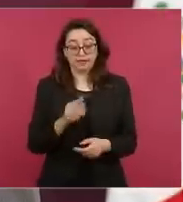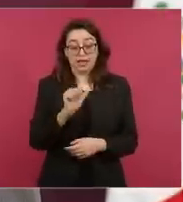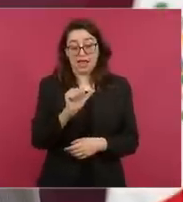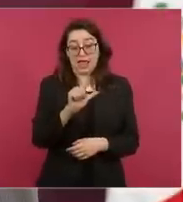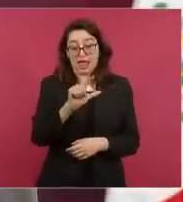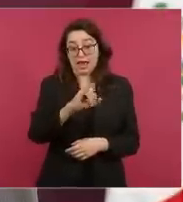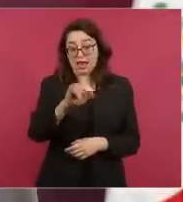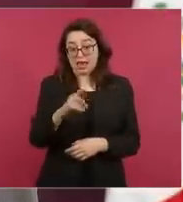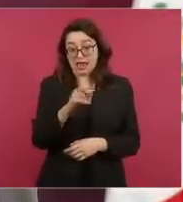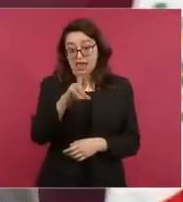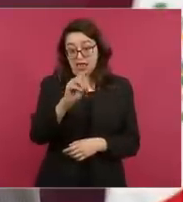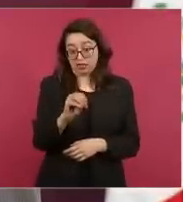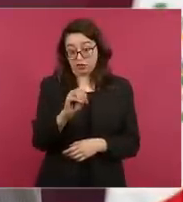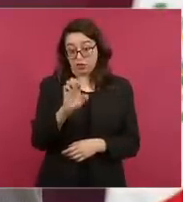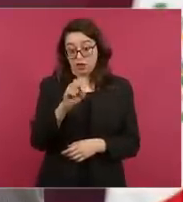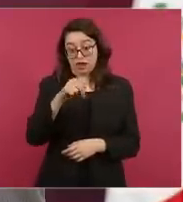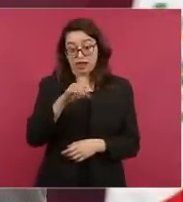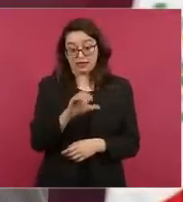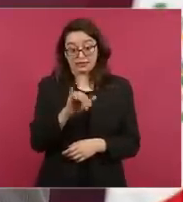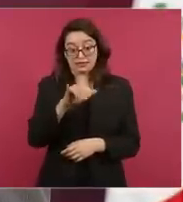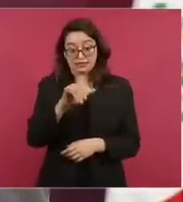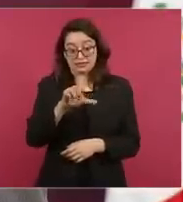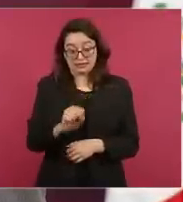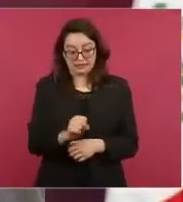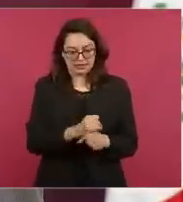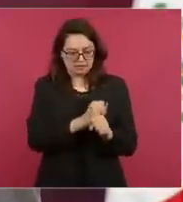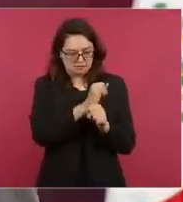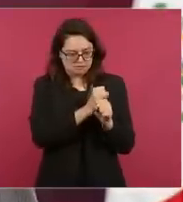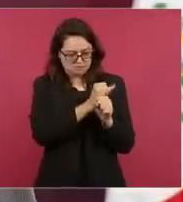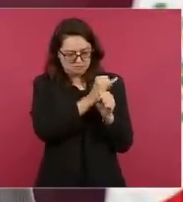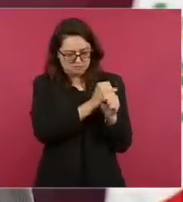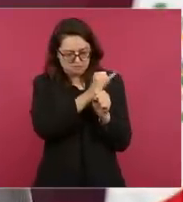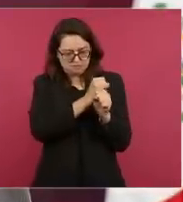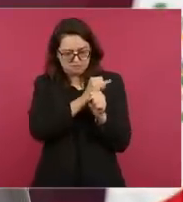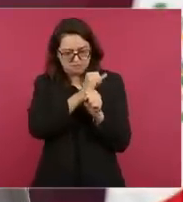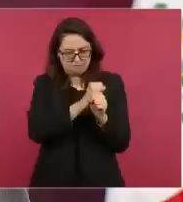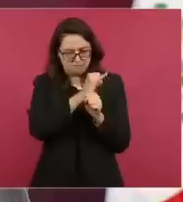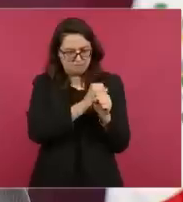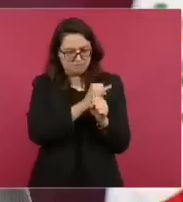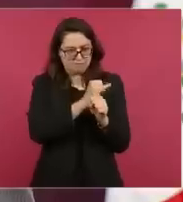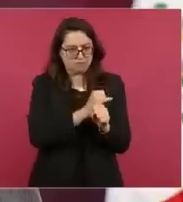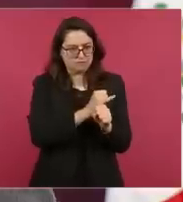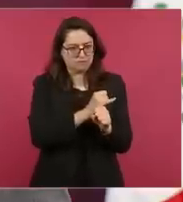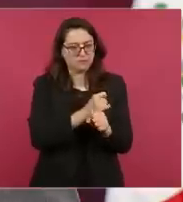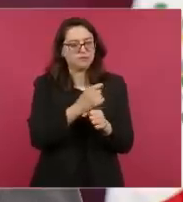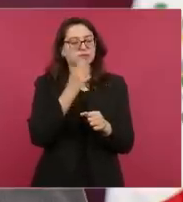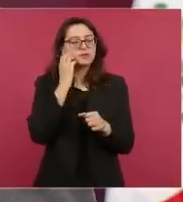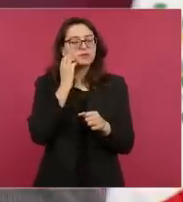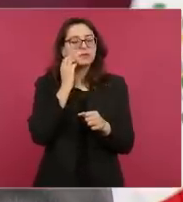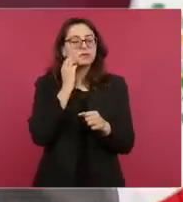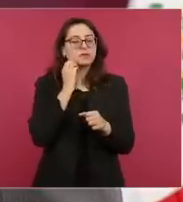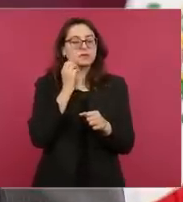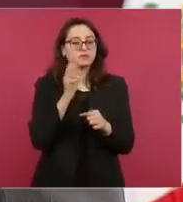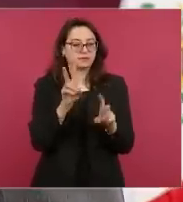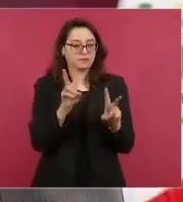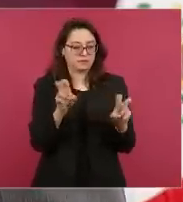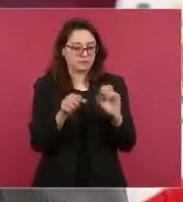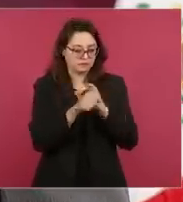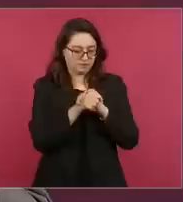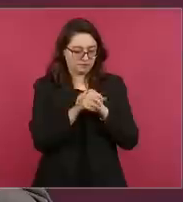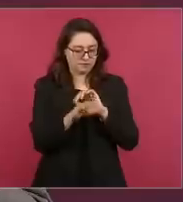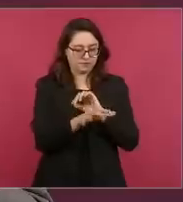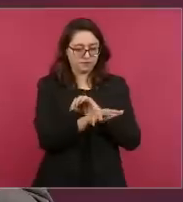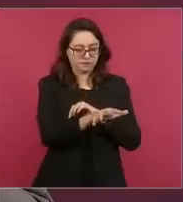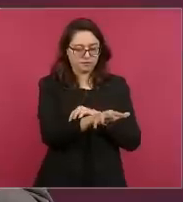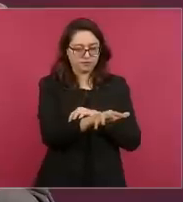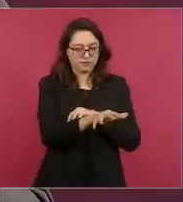investigado de lo sucedido, la noche de la desaparición de los jóvenes